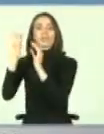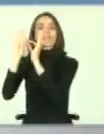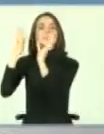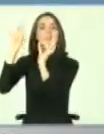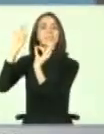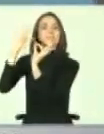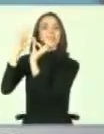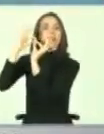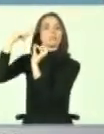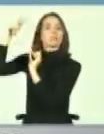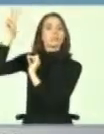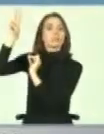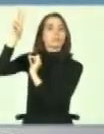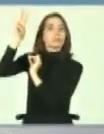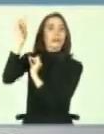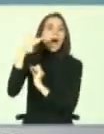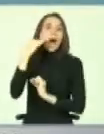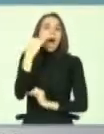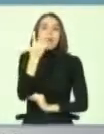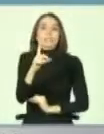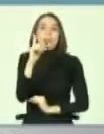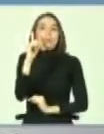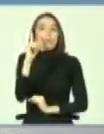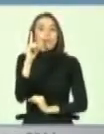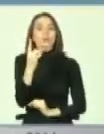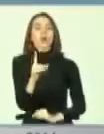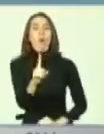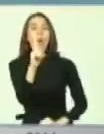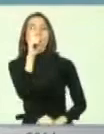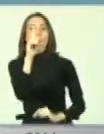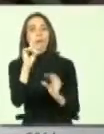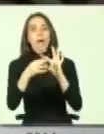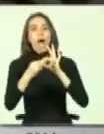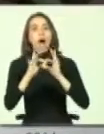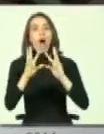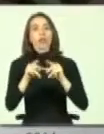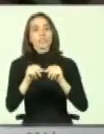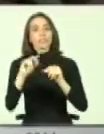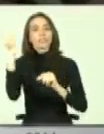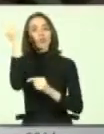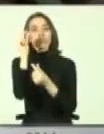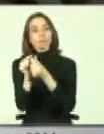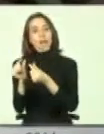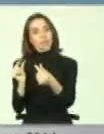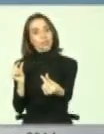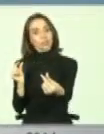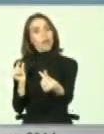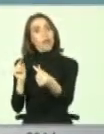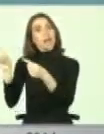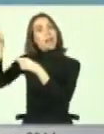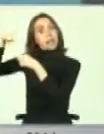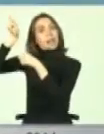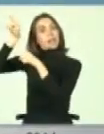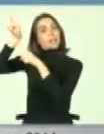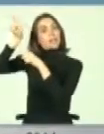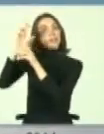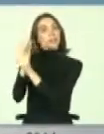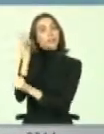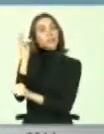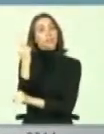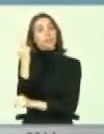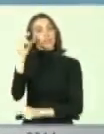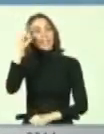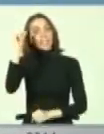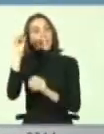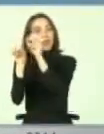particular, es un caso casi único, es una sola organización a nivel nacional, pero ellos crearon la